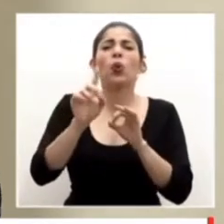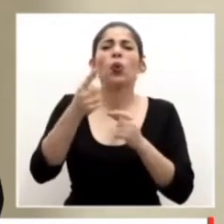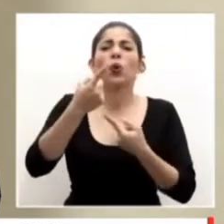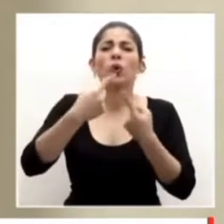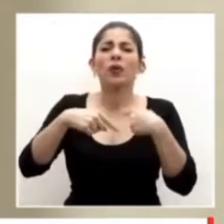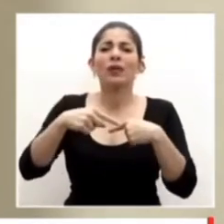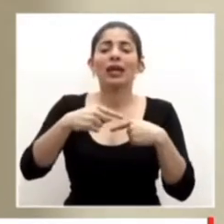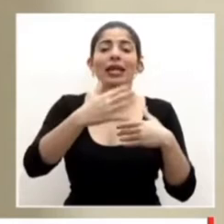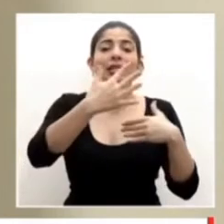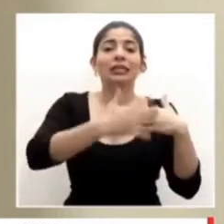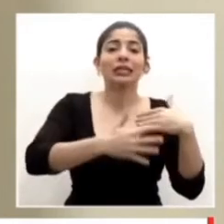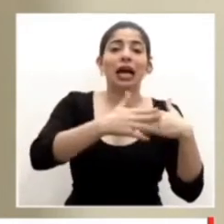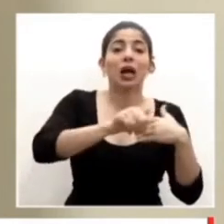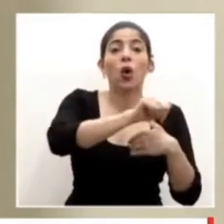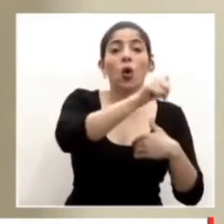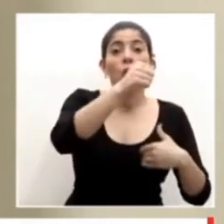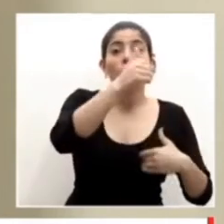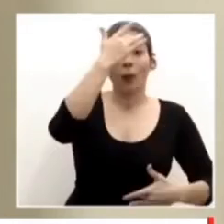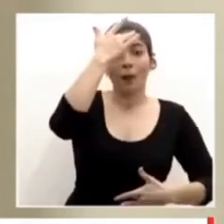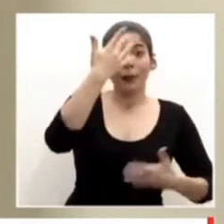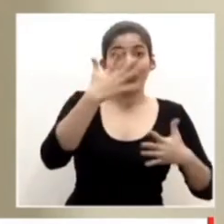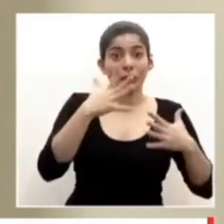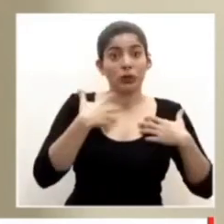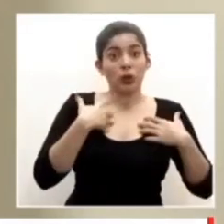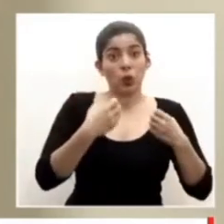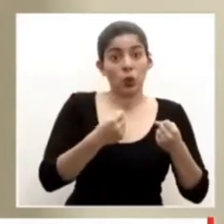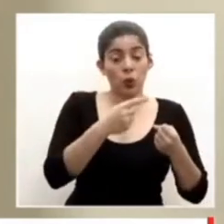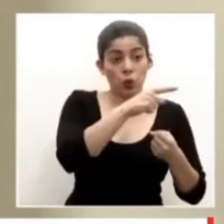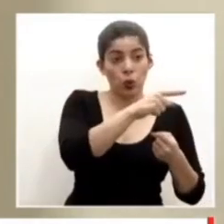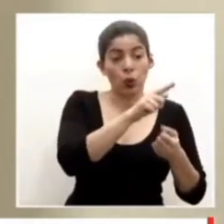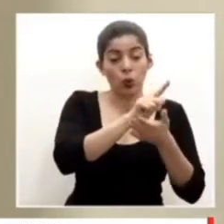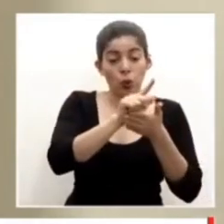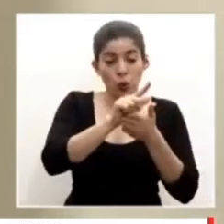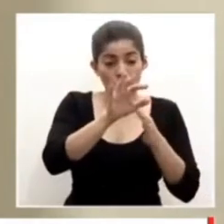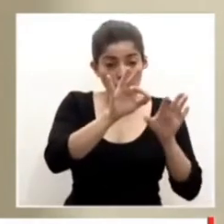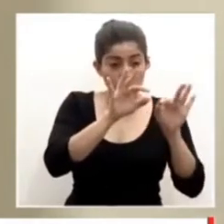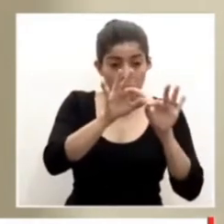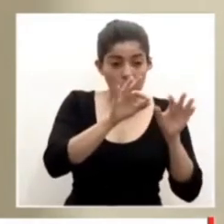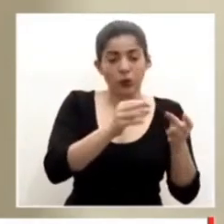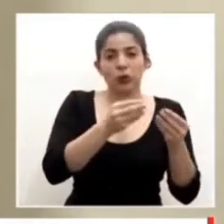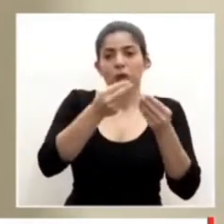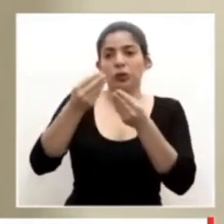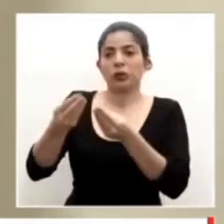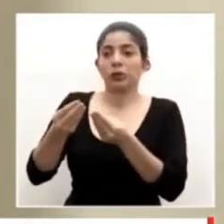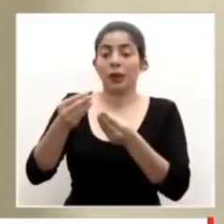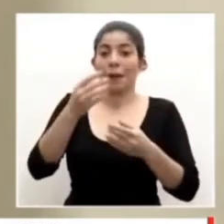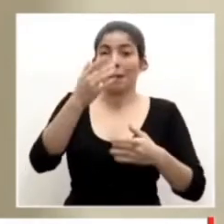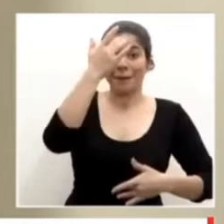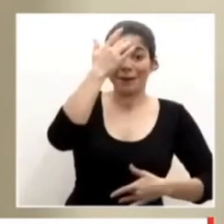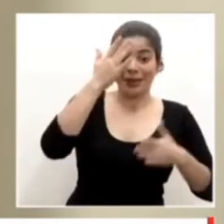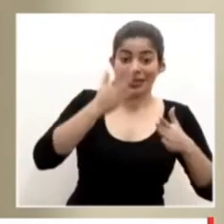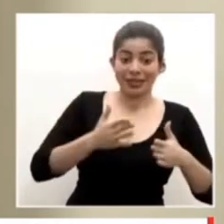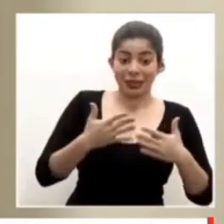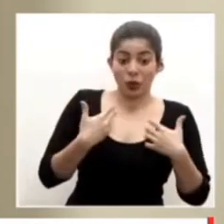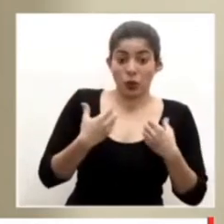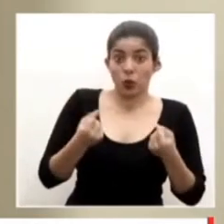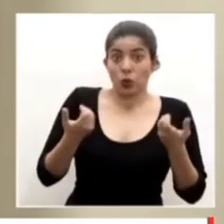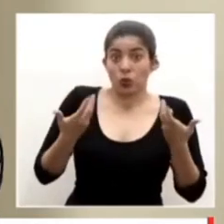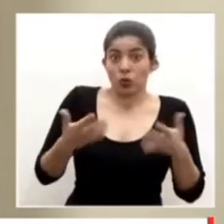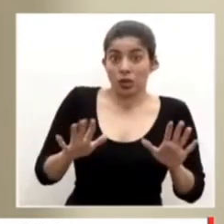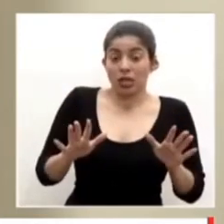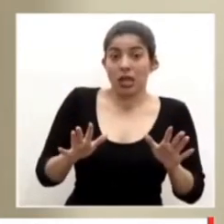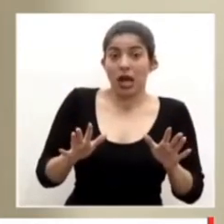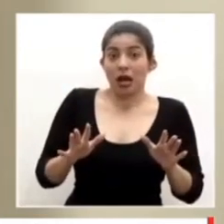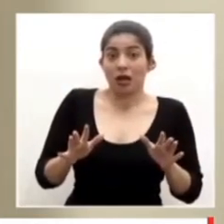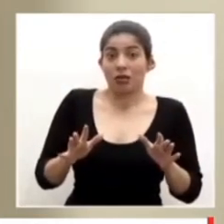de pacientes recuperados. Y la lógica de esto es que el paciente que se recupera, hoy en